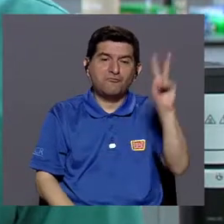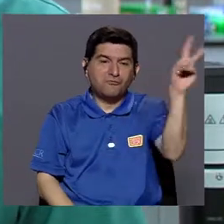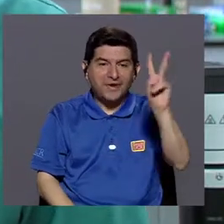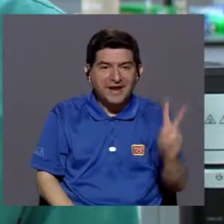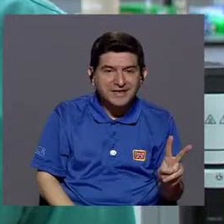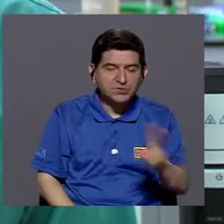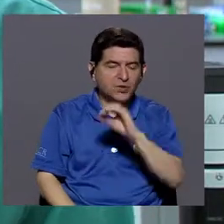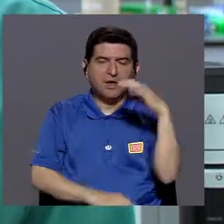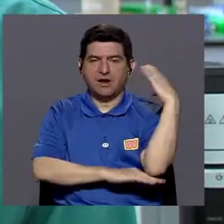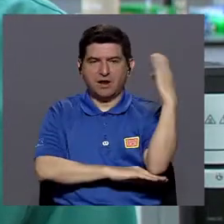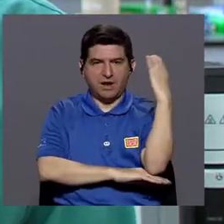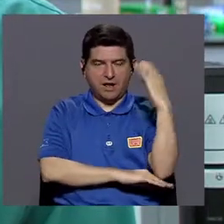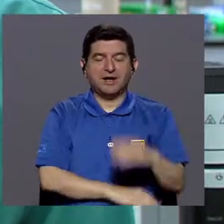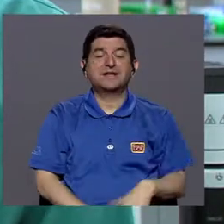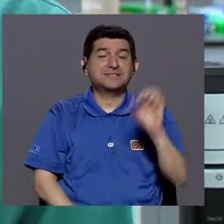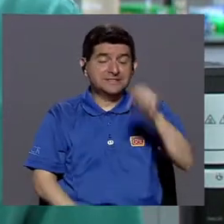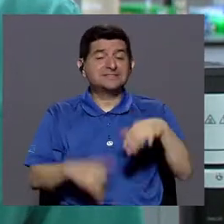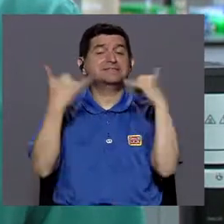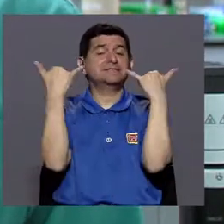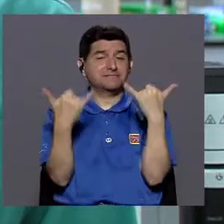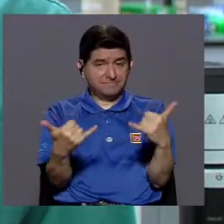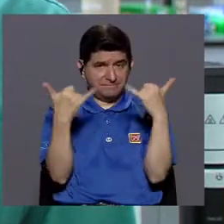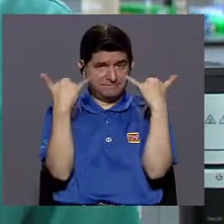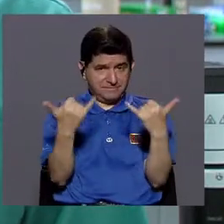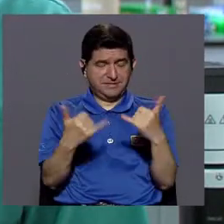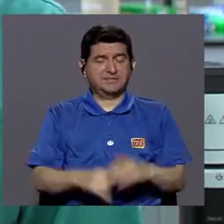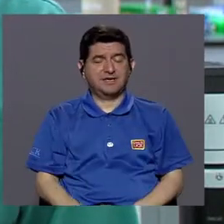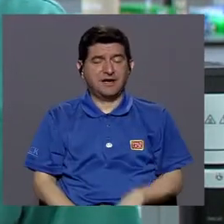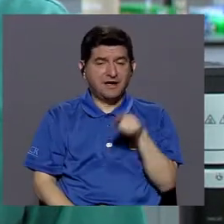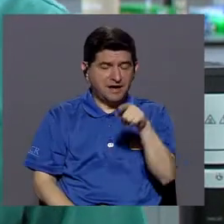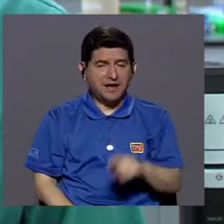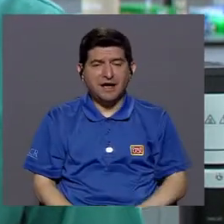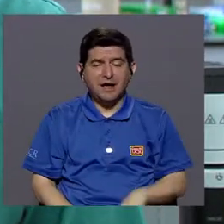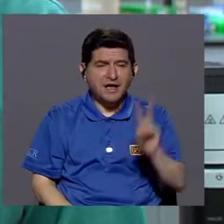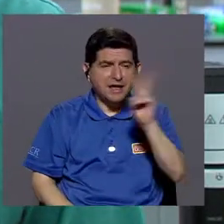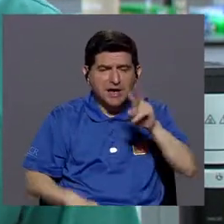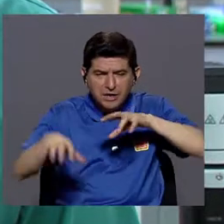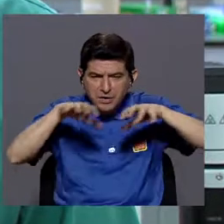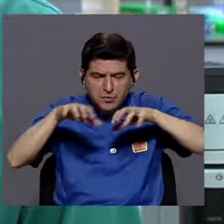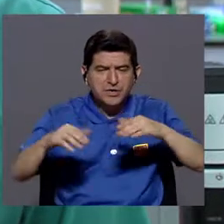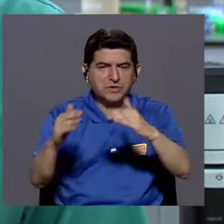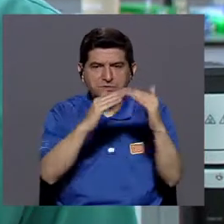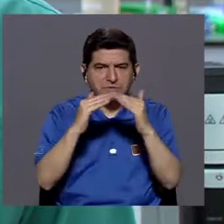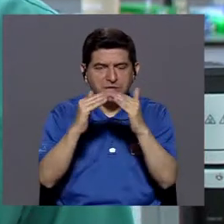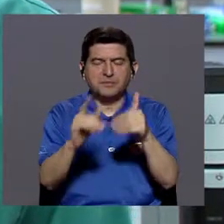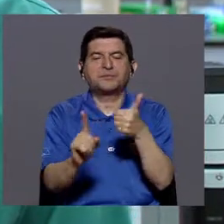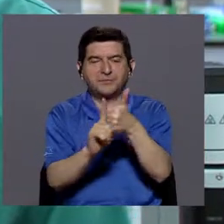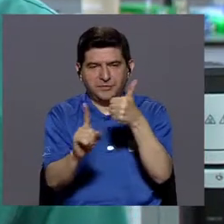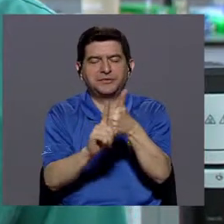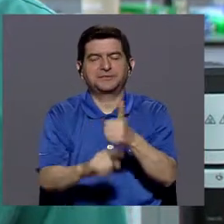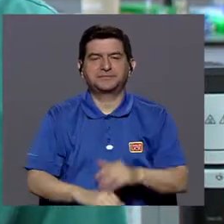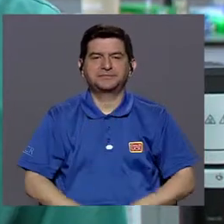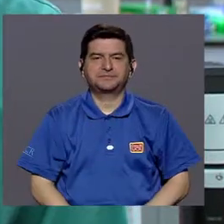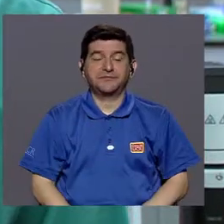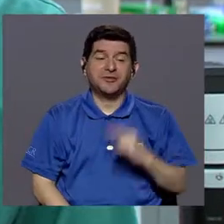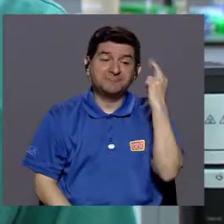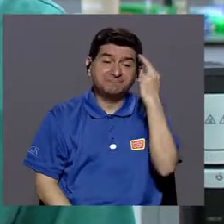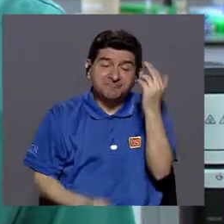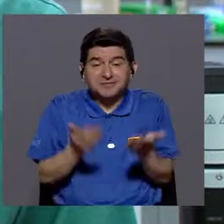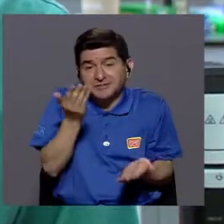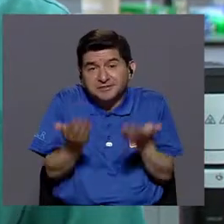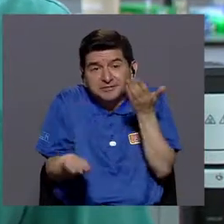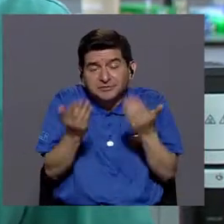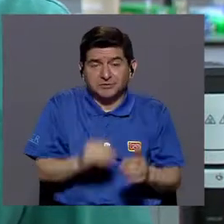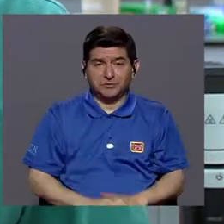Venezuela o Colombia, han tenido ya movilización del virus en sus poblaciones, ¿verdad? Tal